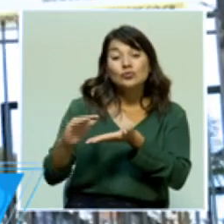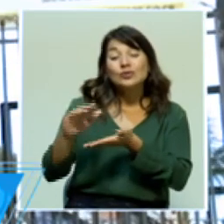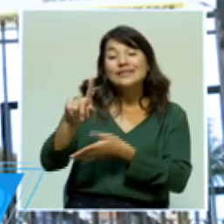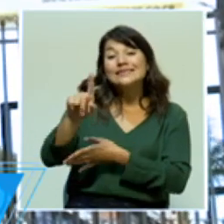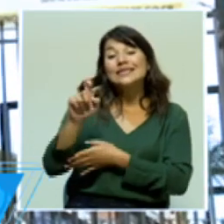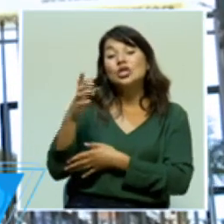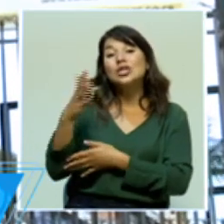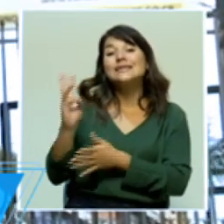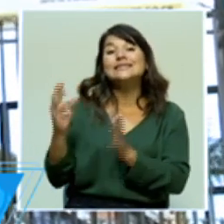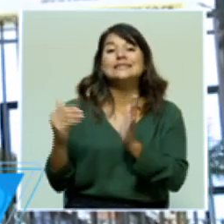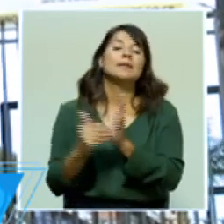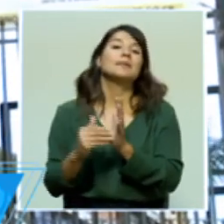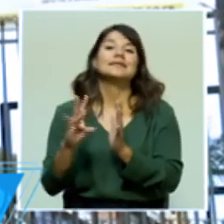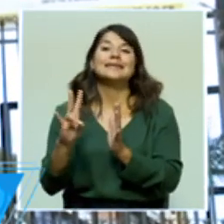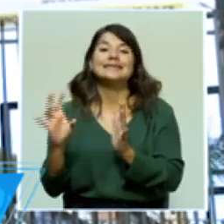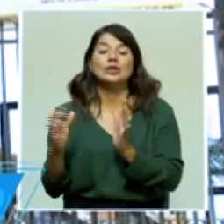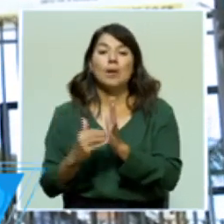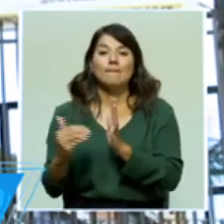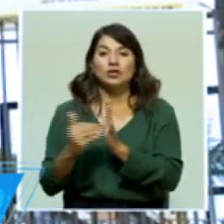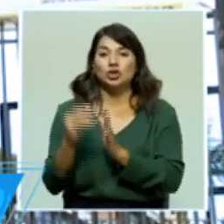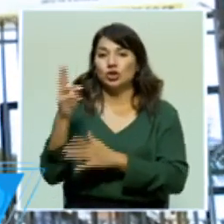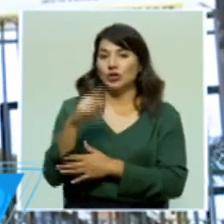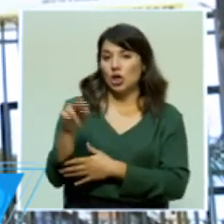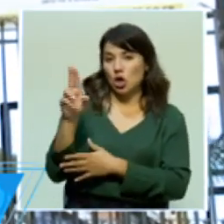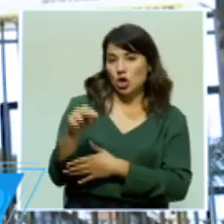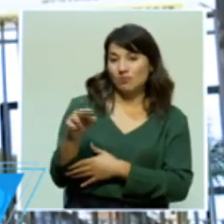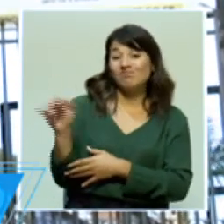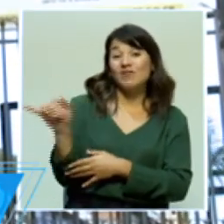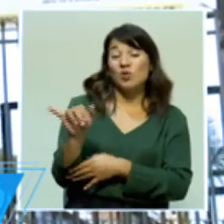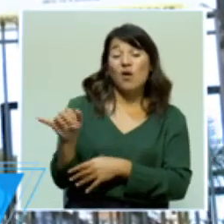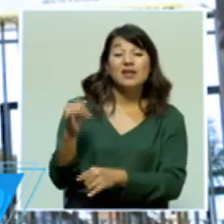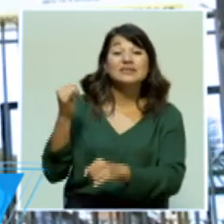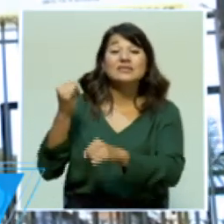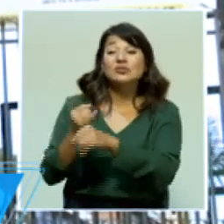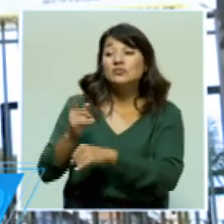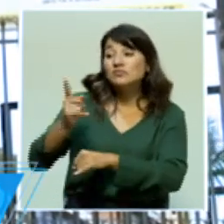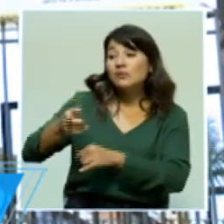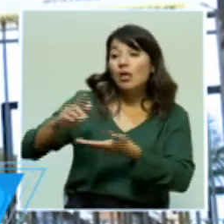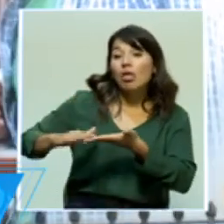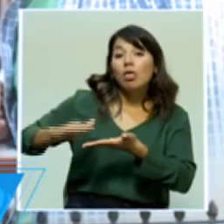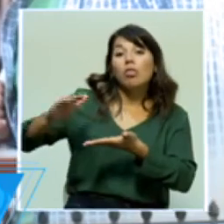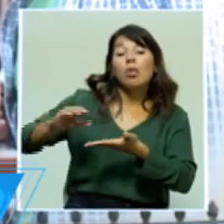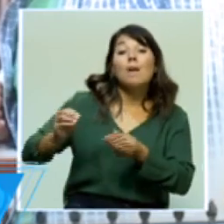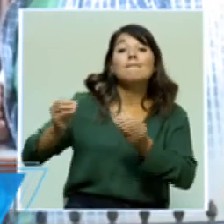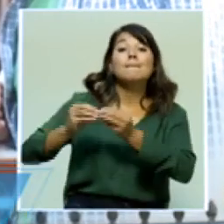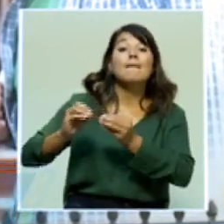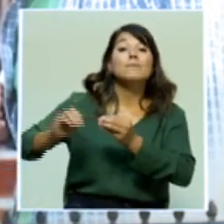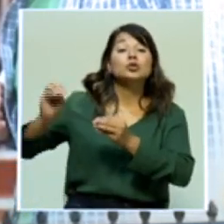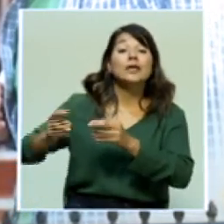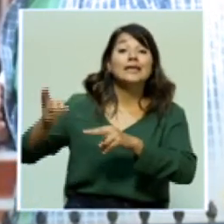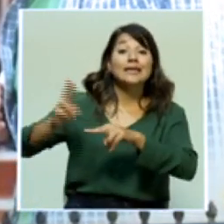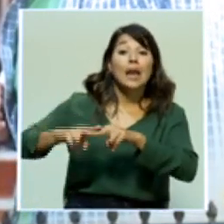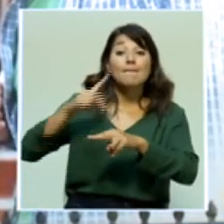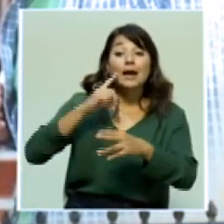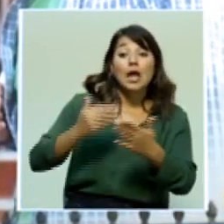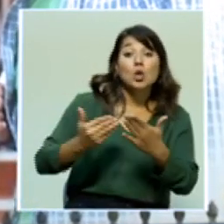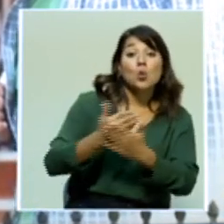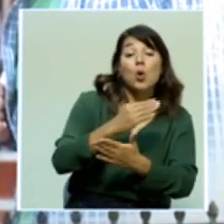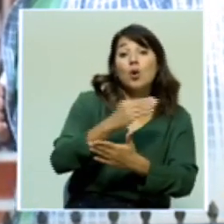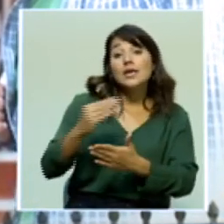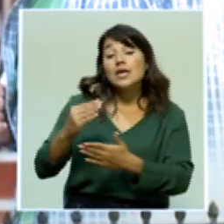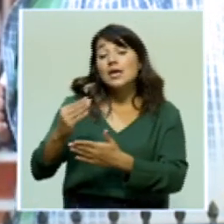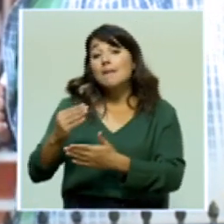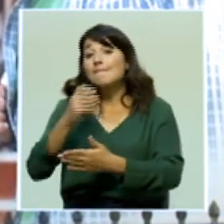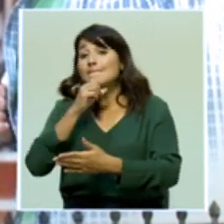de colones. Además, la entidad se verá obligada a incrementar la tasa de interés para nuevos y antiguos contratos y volverá a